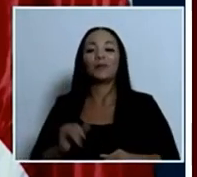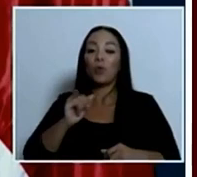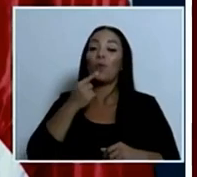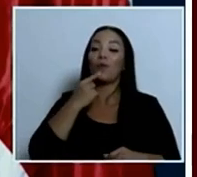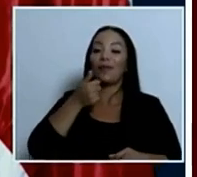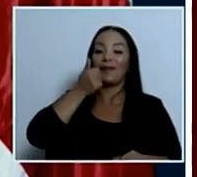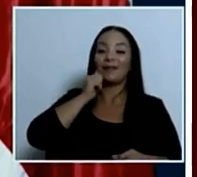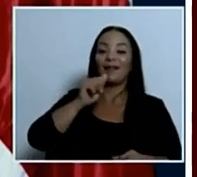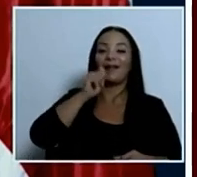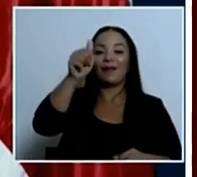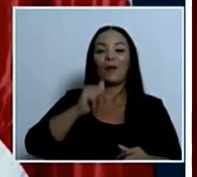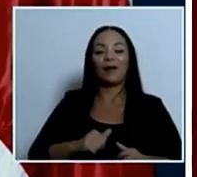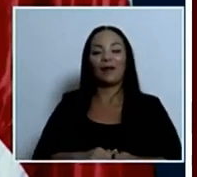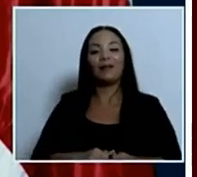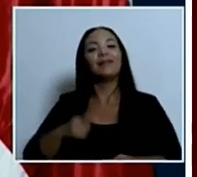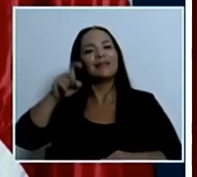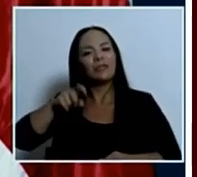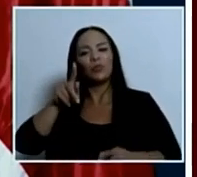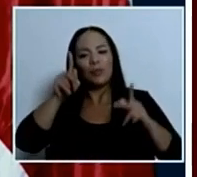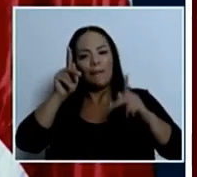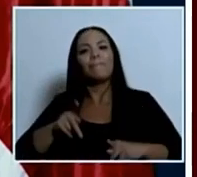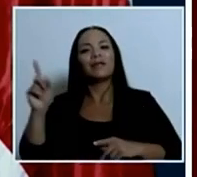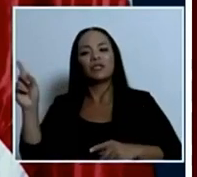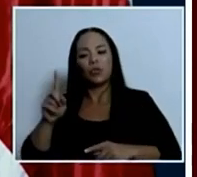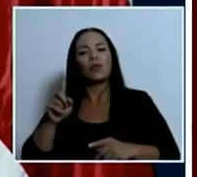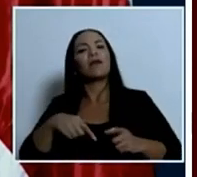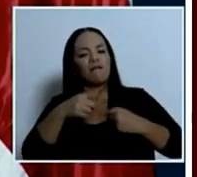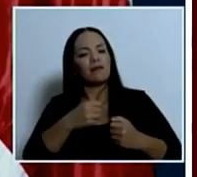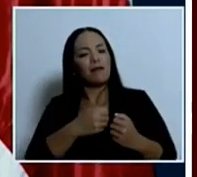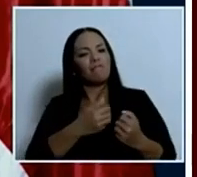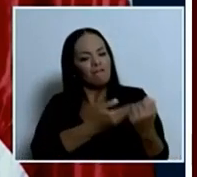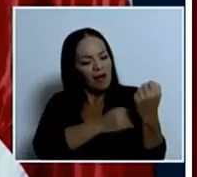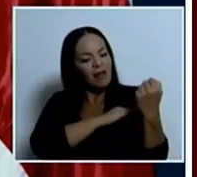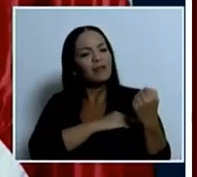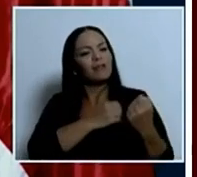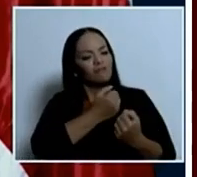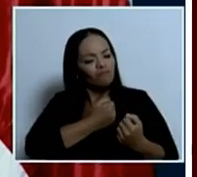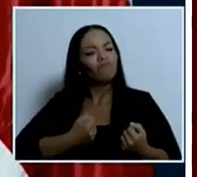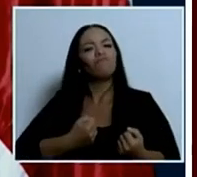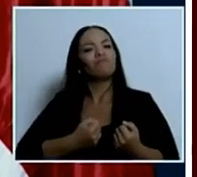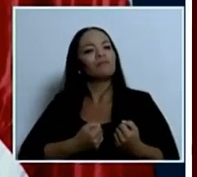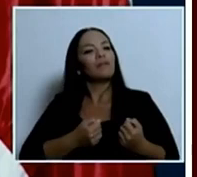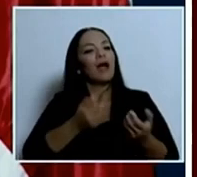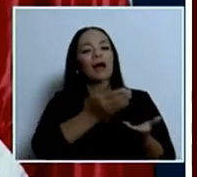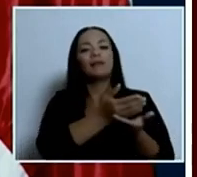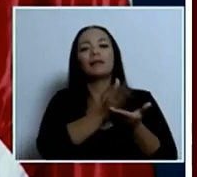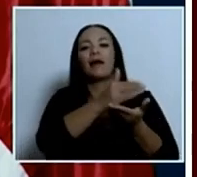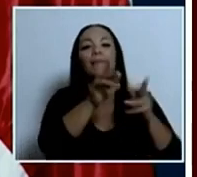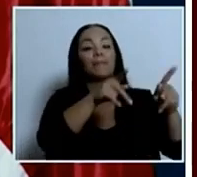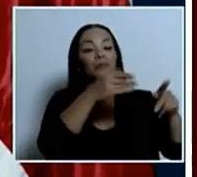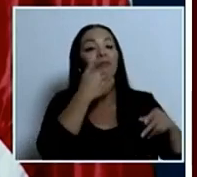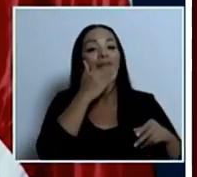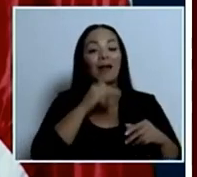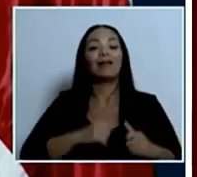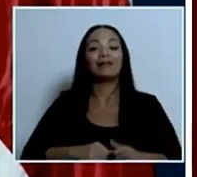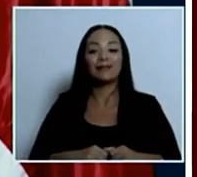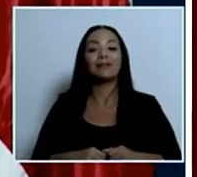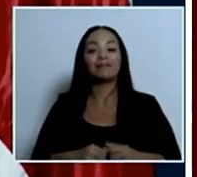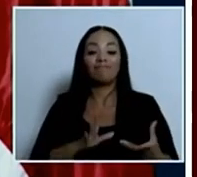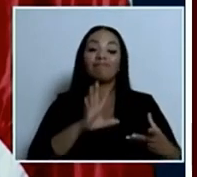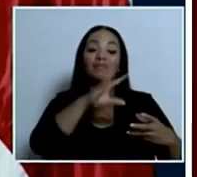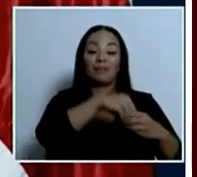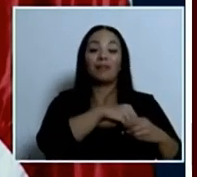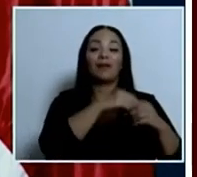que vaya a sacar los filibusteros que se nos han metido y estoy hablando figuradamente en el Estado